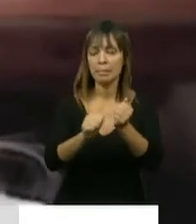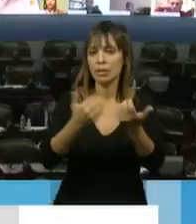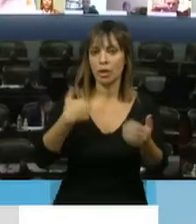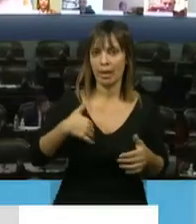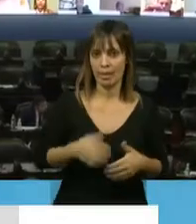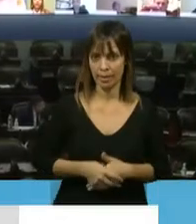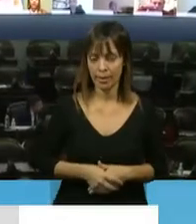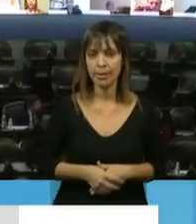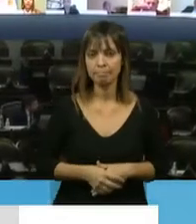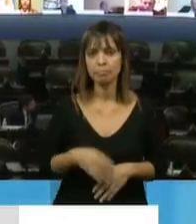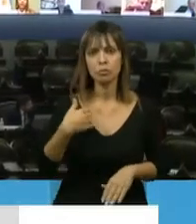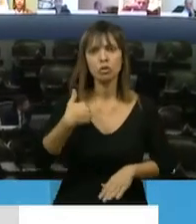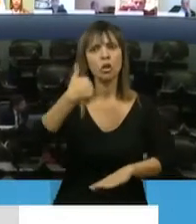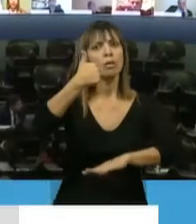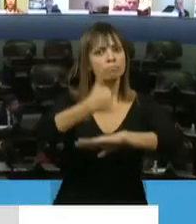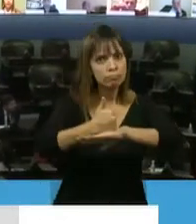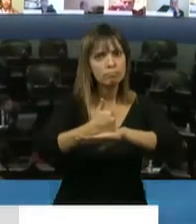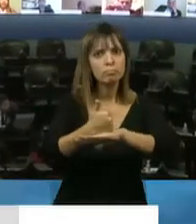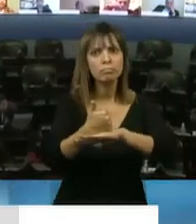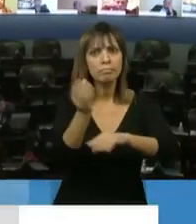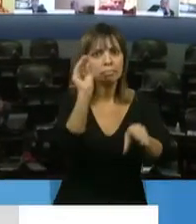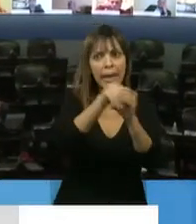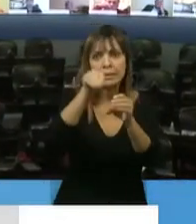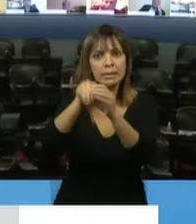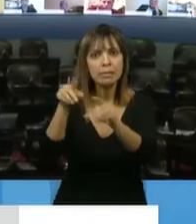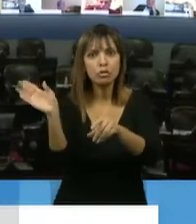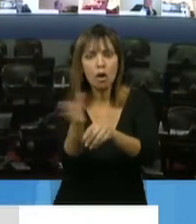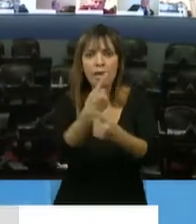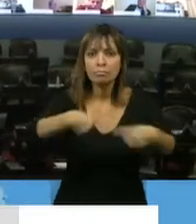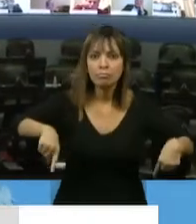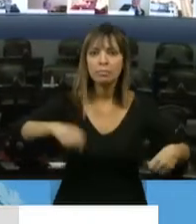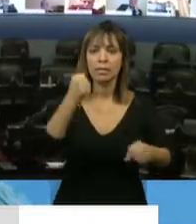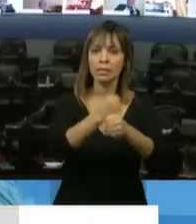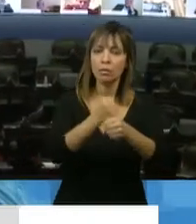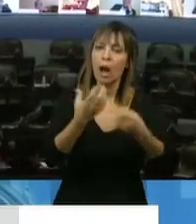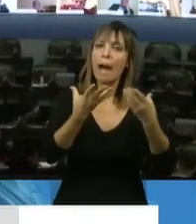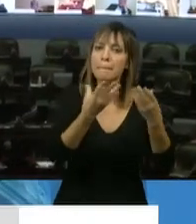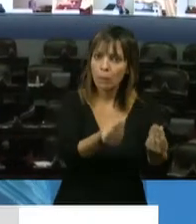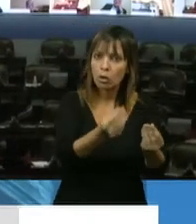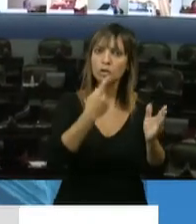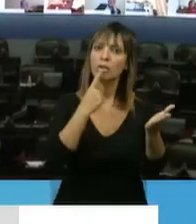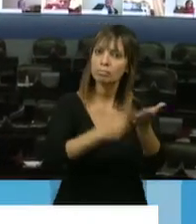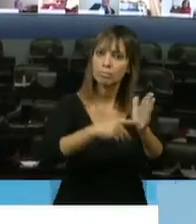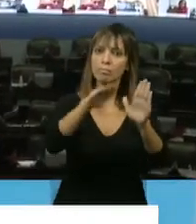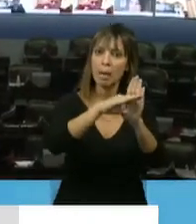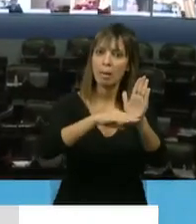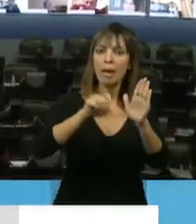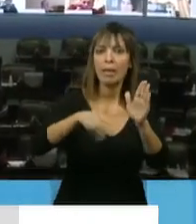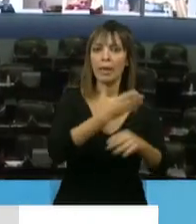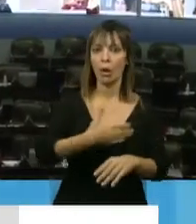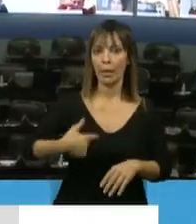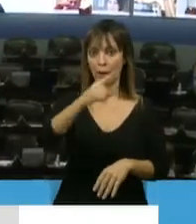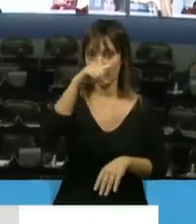Por eso participo de todas las actividades de esta Cámara, apoyo en general las medidas del Gobierno Nacional y sobre todo